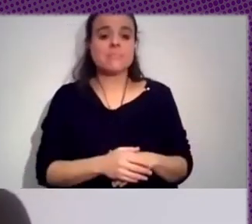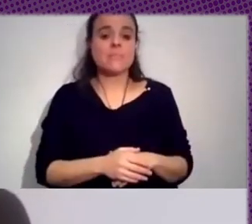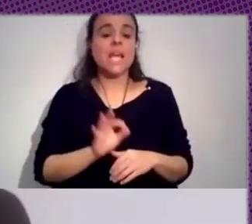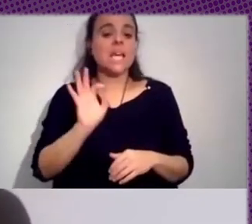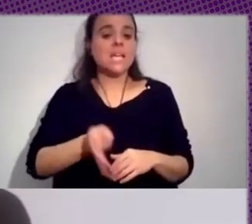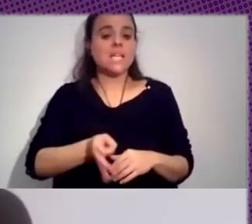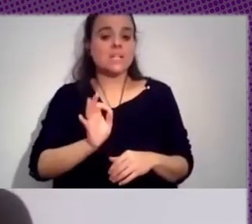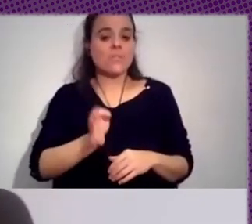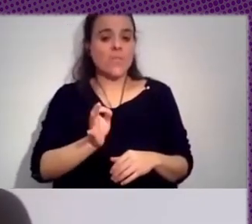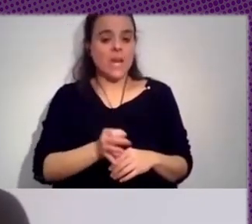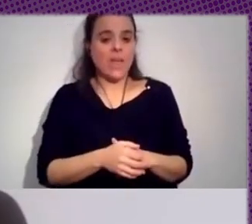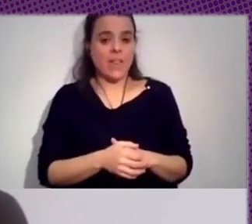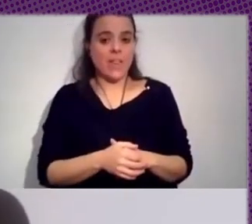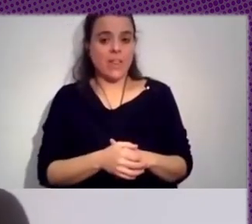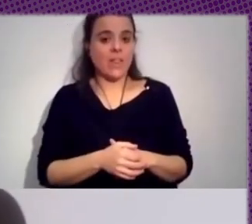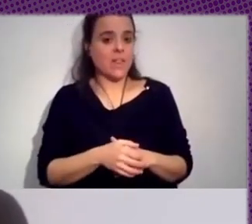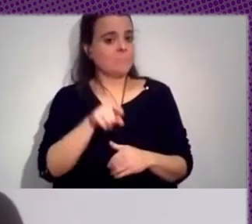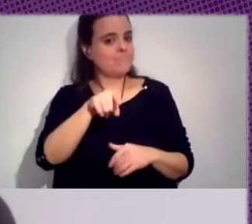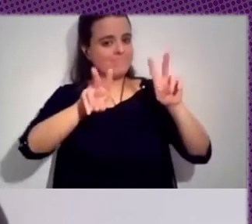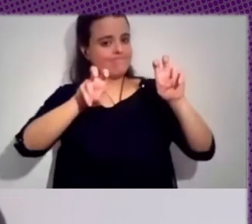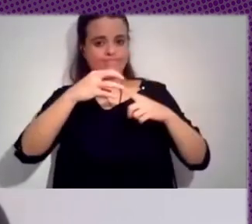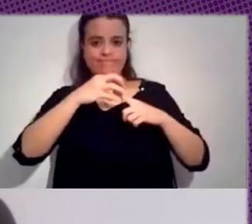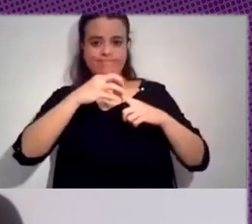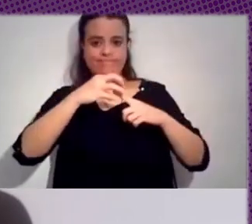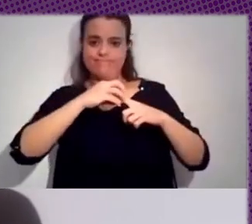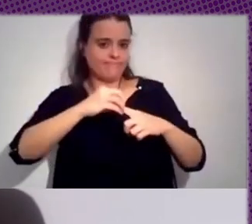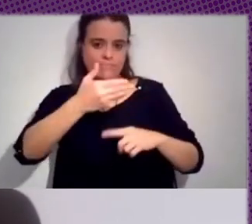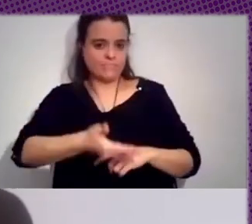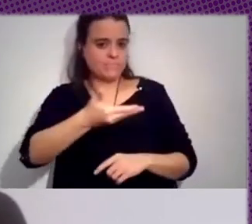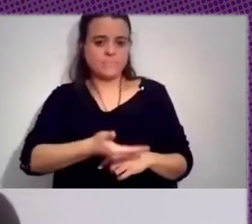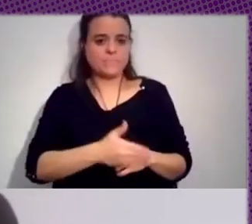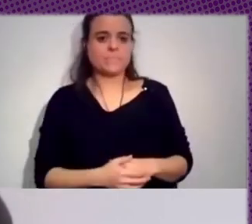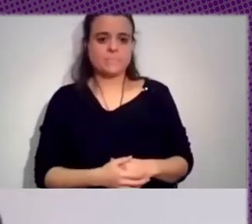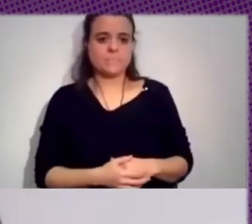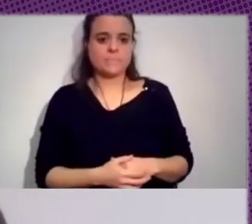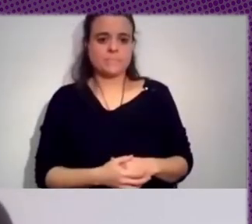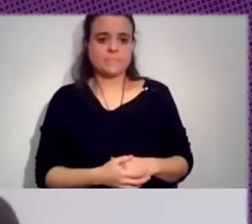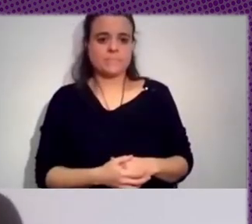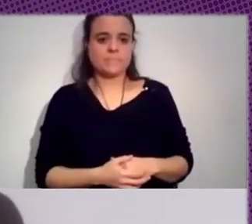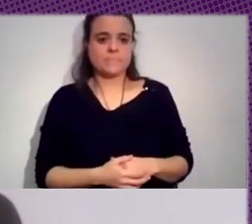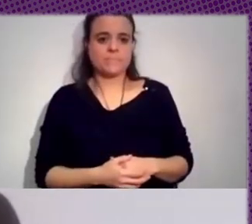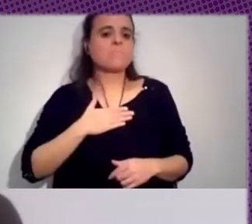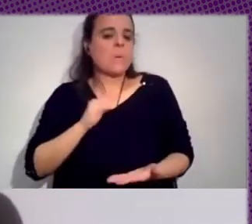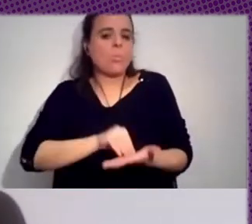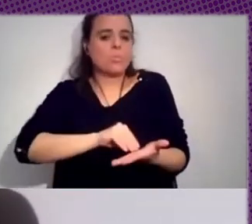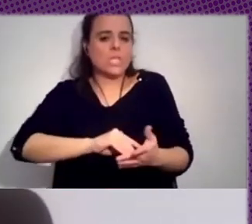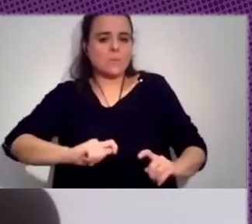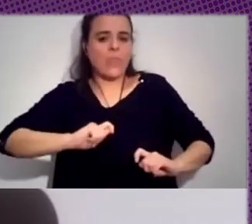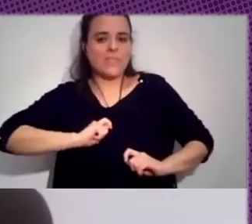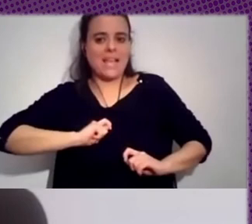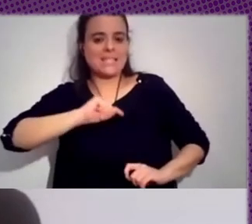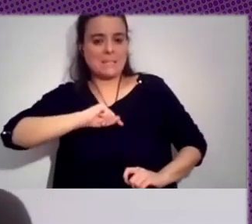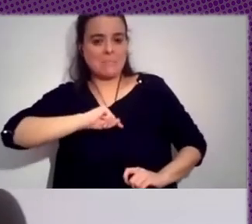muy en cuenta, yo creo que es clave todo esto, y que a mí personalmente muchas veces me genera culpabilidad, ¿no? Cuando empiezo a hacer informes